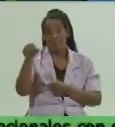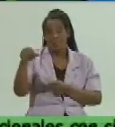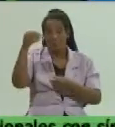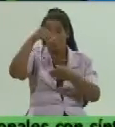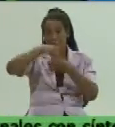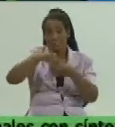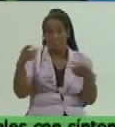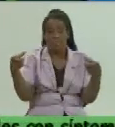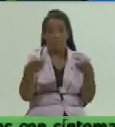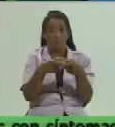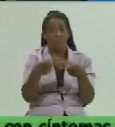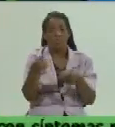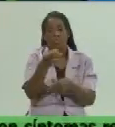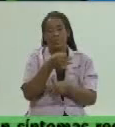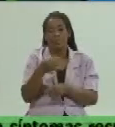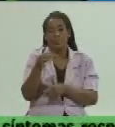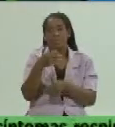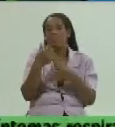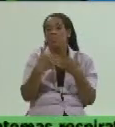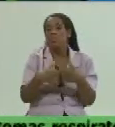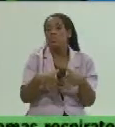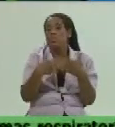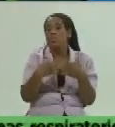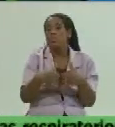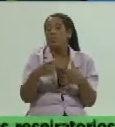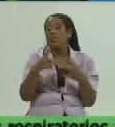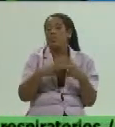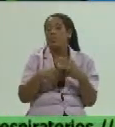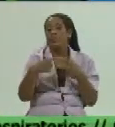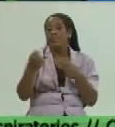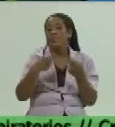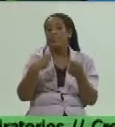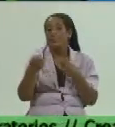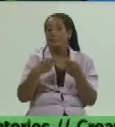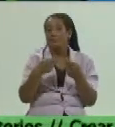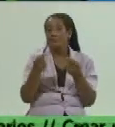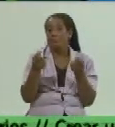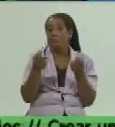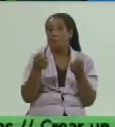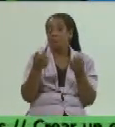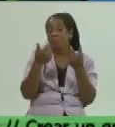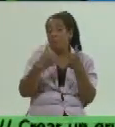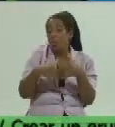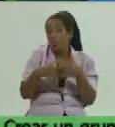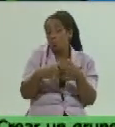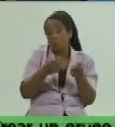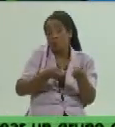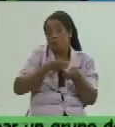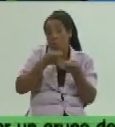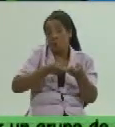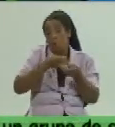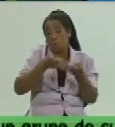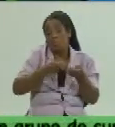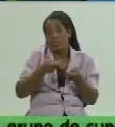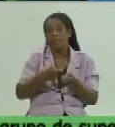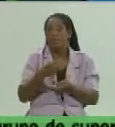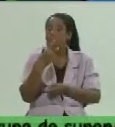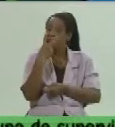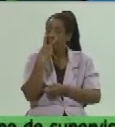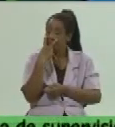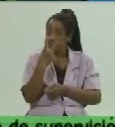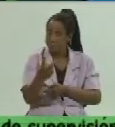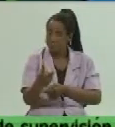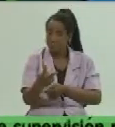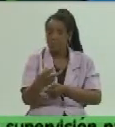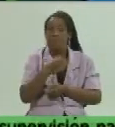municipios de la provincia con productores y comercializadores de los productos agropecuarios que fueron atendidas y